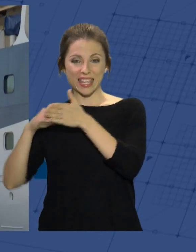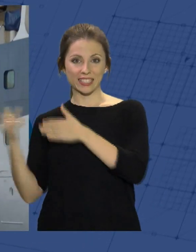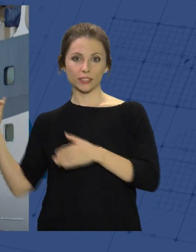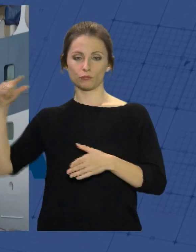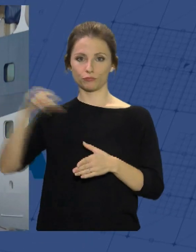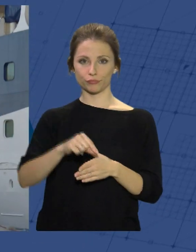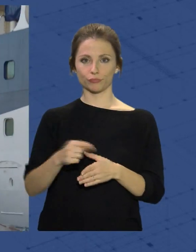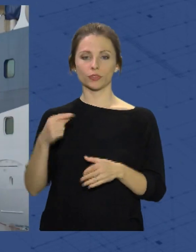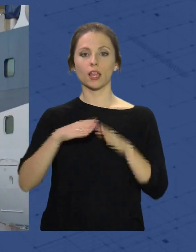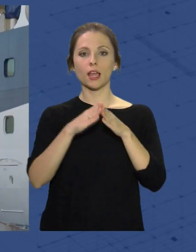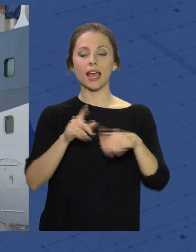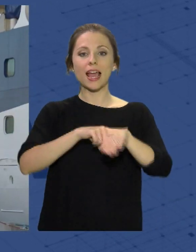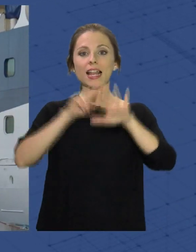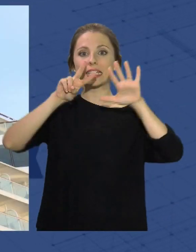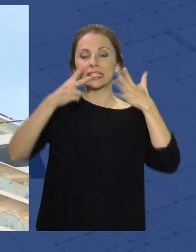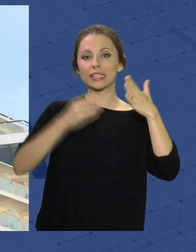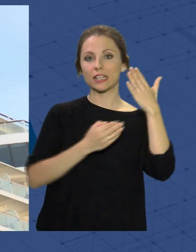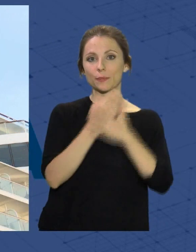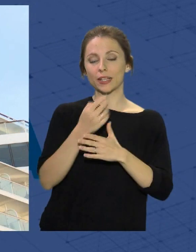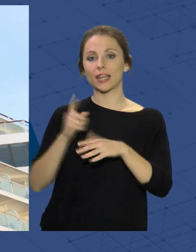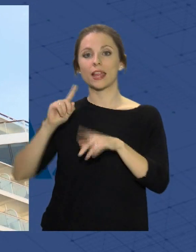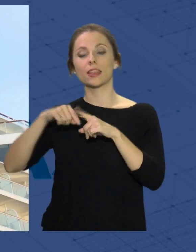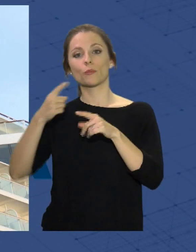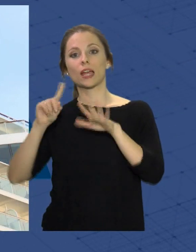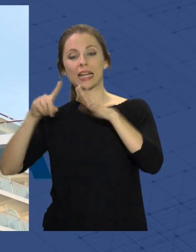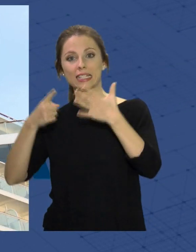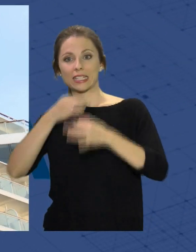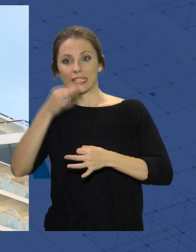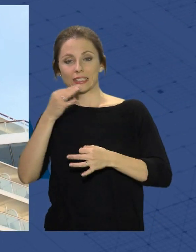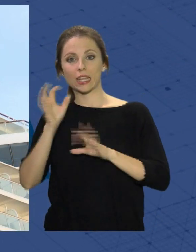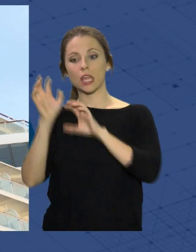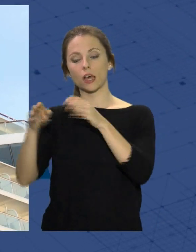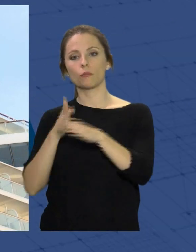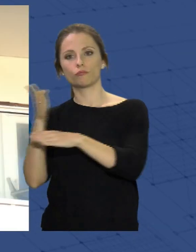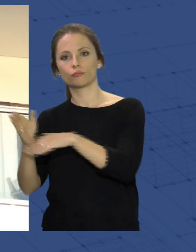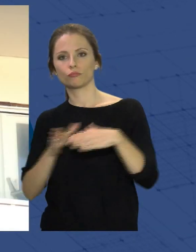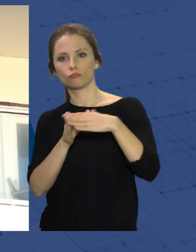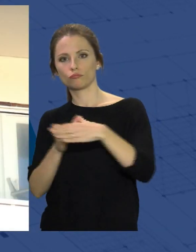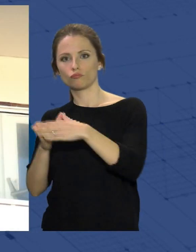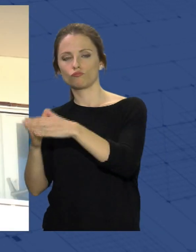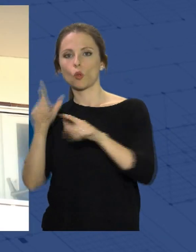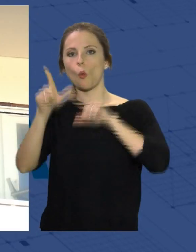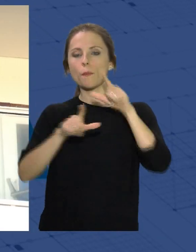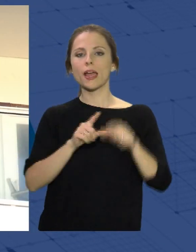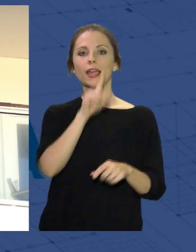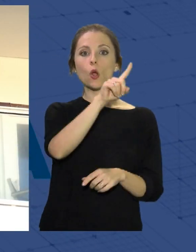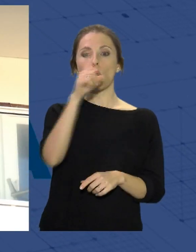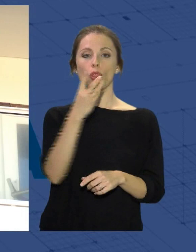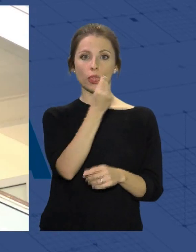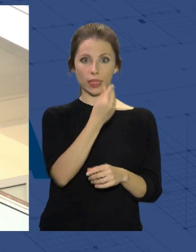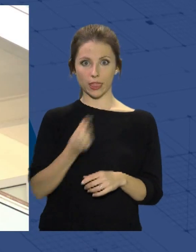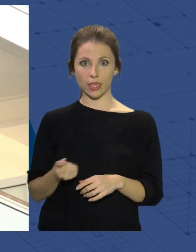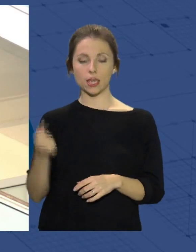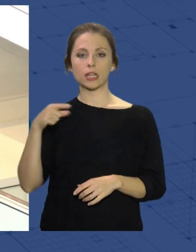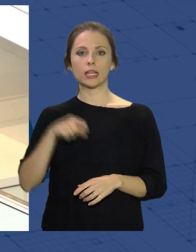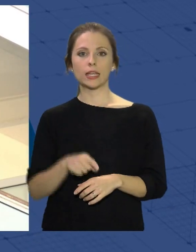a las 7 de la mañana y a las 6 de la tarde ponía rumbo a Cádiz. Están haciendo un viaje de 11 días que arrancaba en la isla griega de Corfú